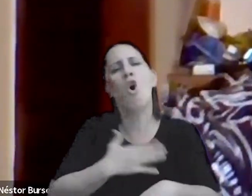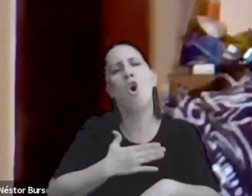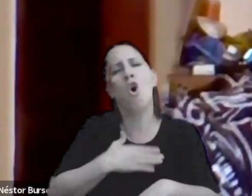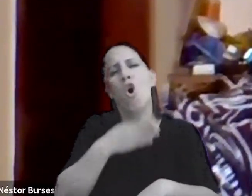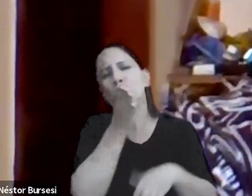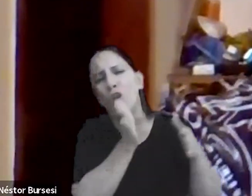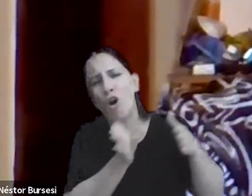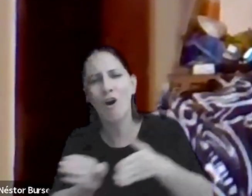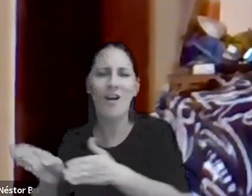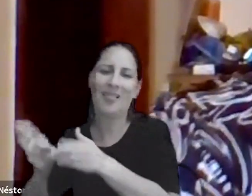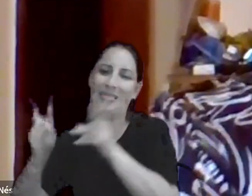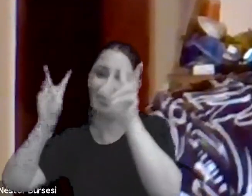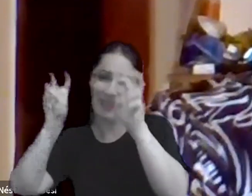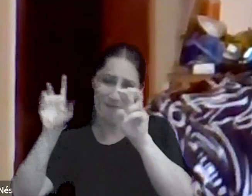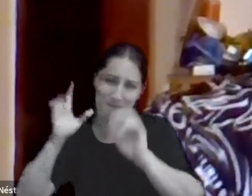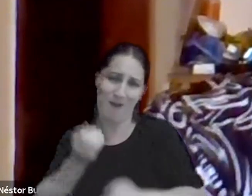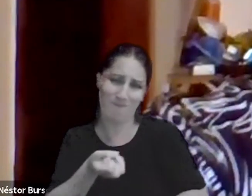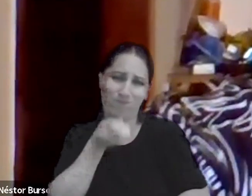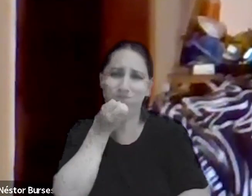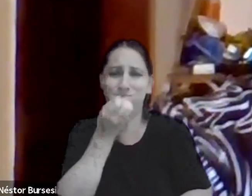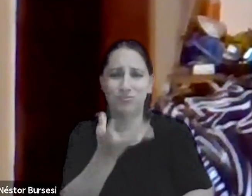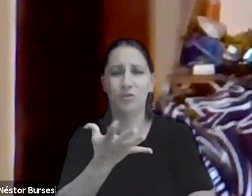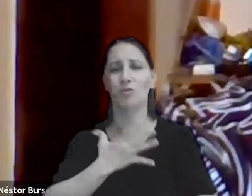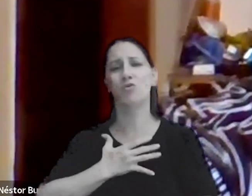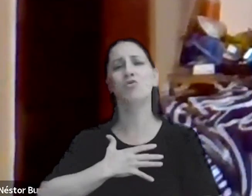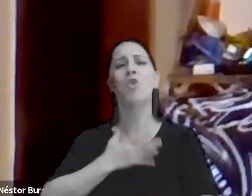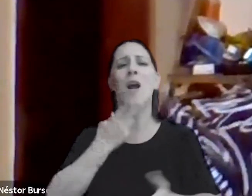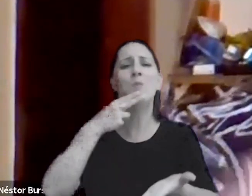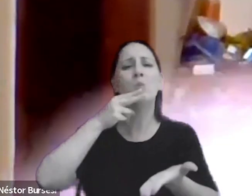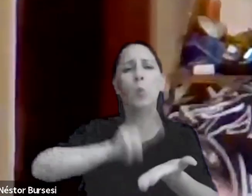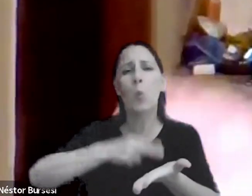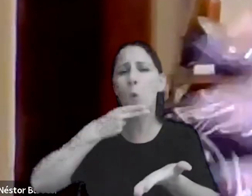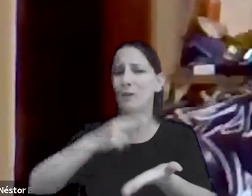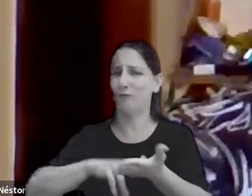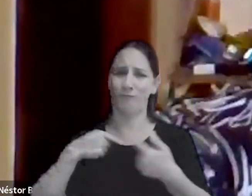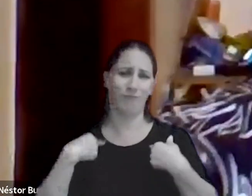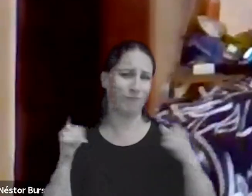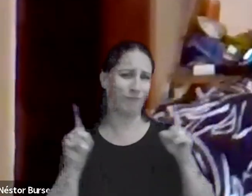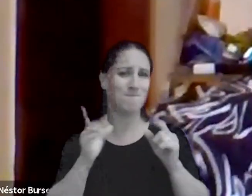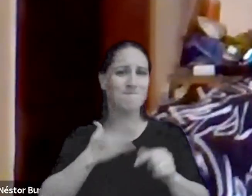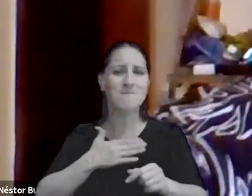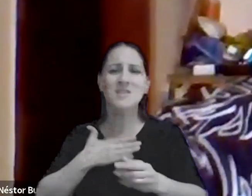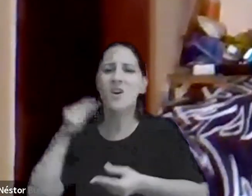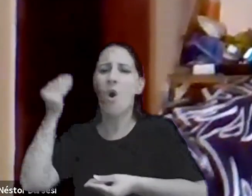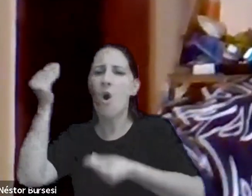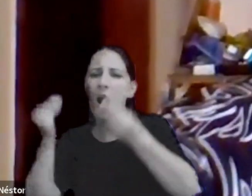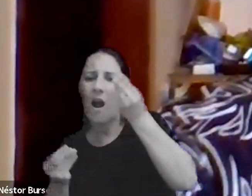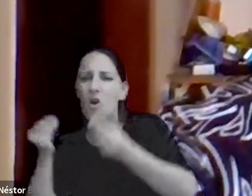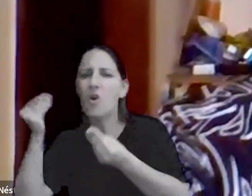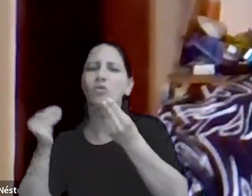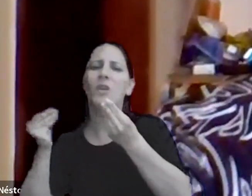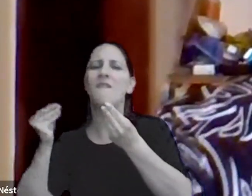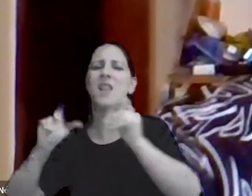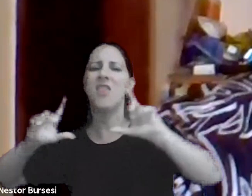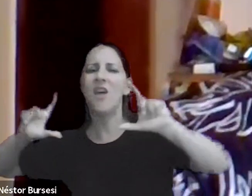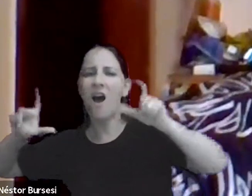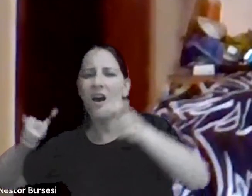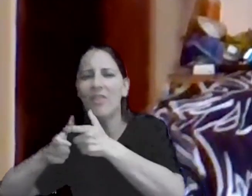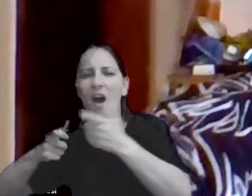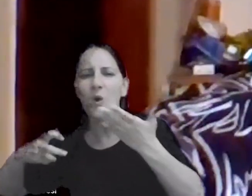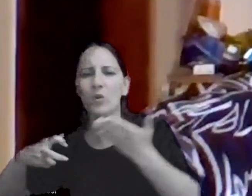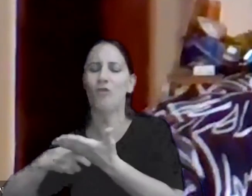les voy a ser honestos yo no soy de impuestos vengo de la contabilidad de la auditoría y bueno me maravillo